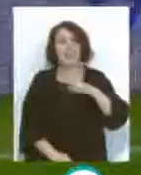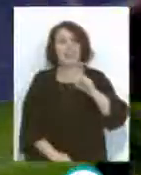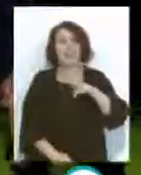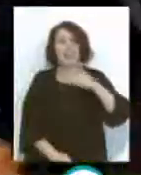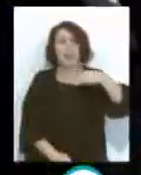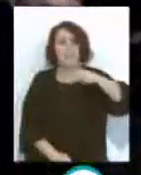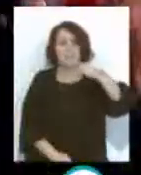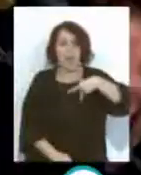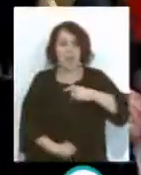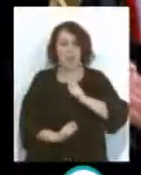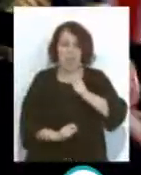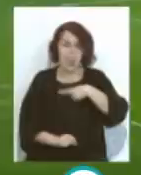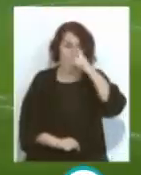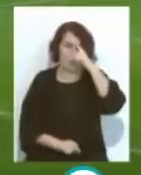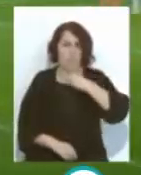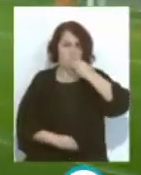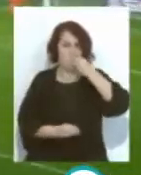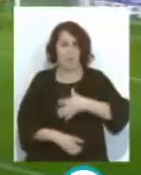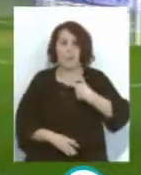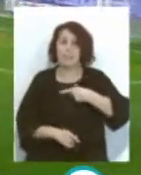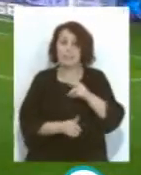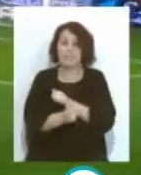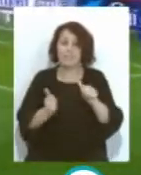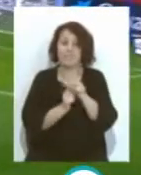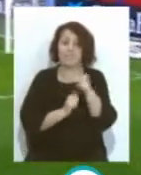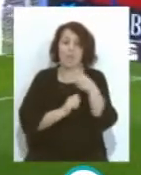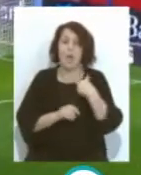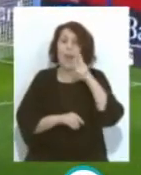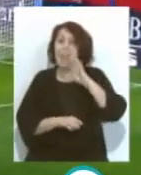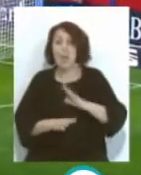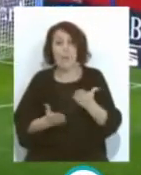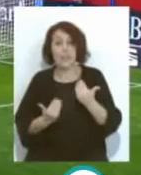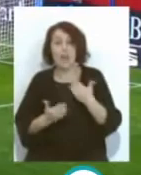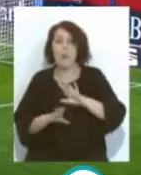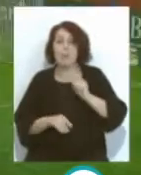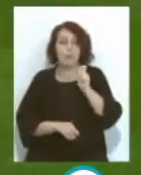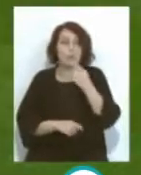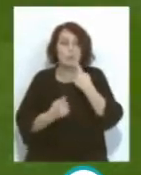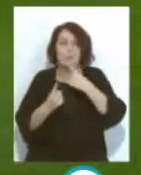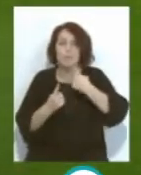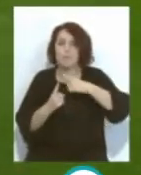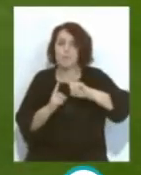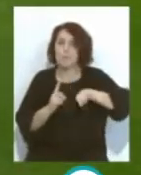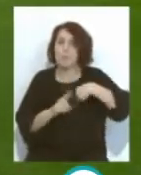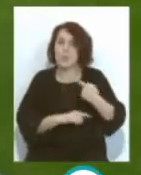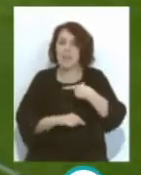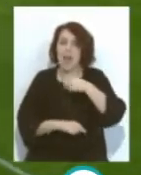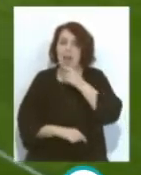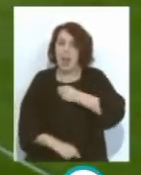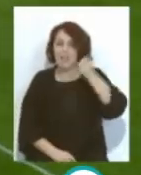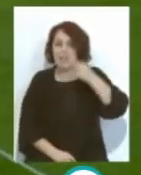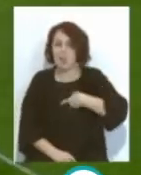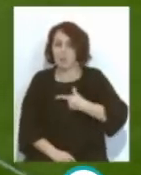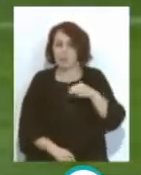gaditán Esto hacía Que se pusiera Por delante En el marcador Parecía que no iba a pasar nada Pero un minuto después Se saca de la chistera El árbitro Sánchez